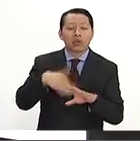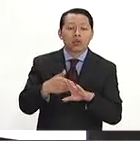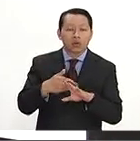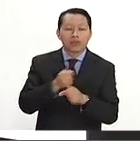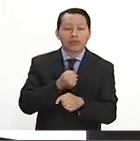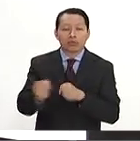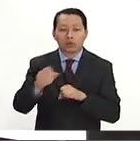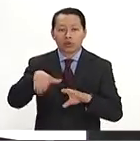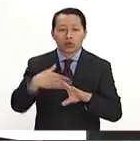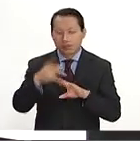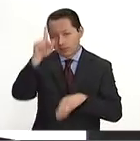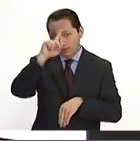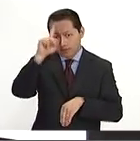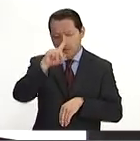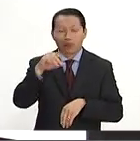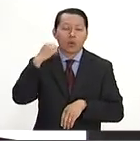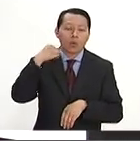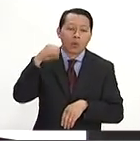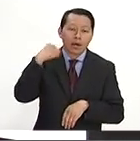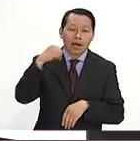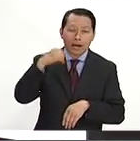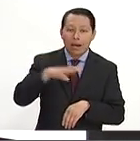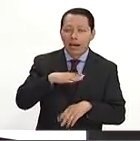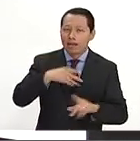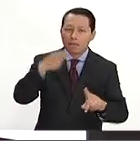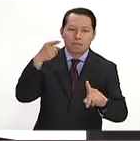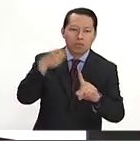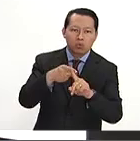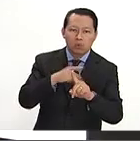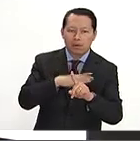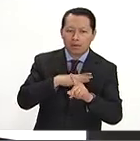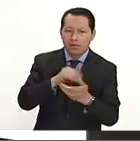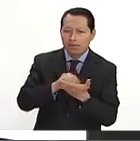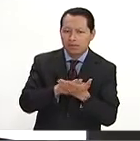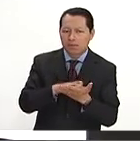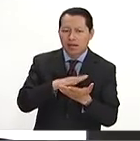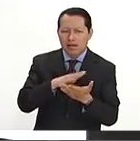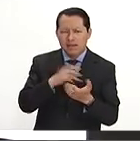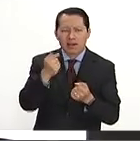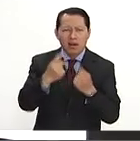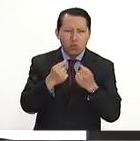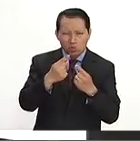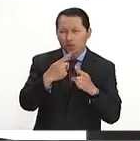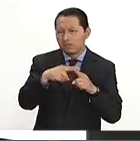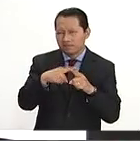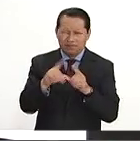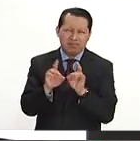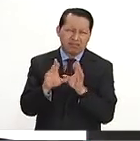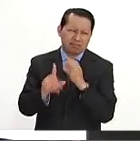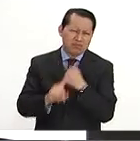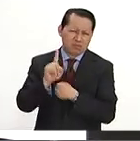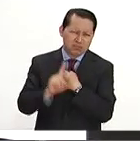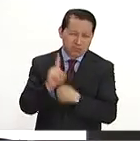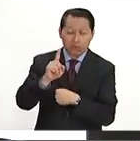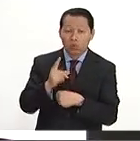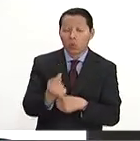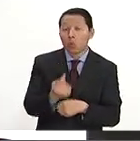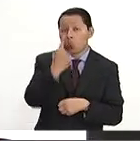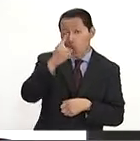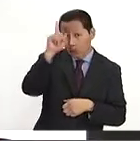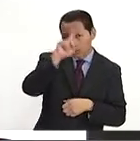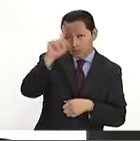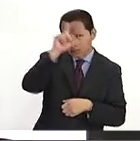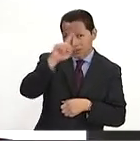contra consejeros. En el caso de Oaxaca, de manera puntual, hubo ahí algún tipo de altercado y el consejero, uno de los